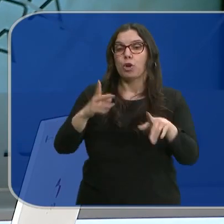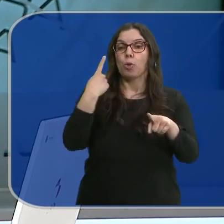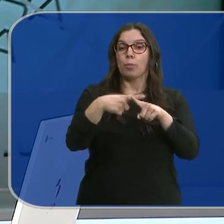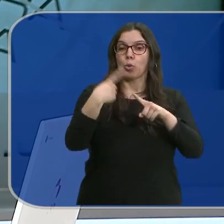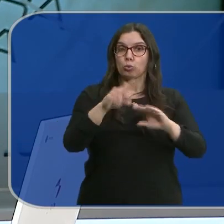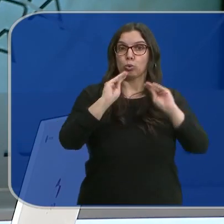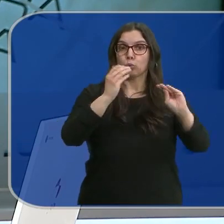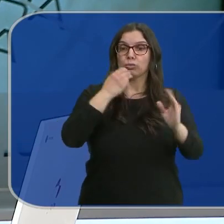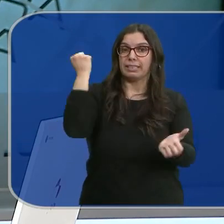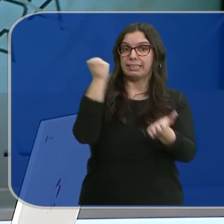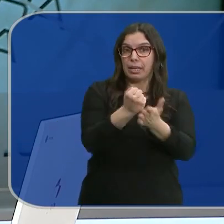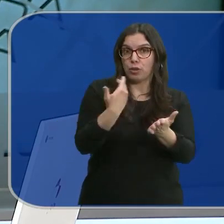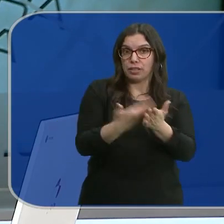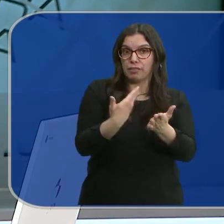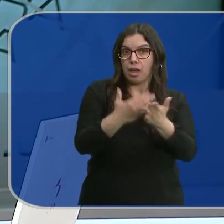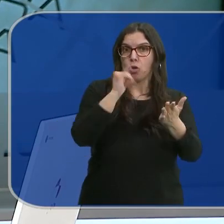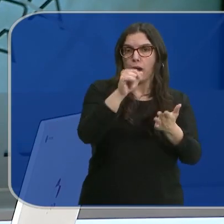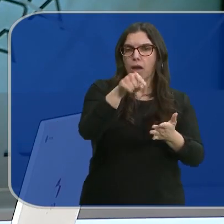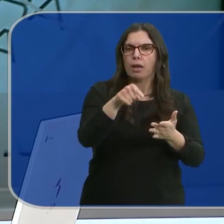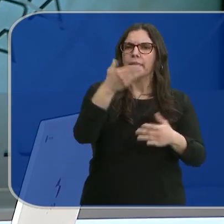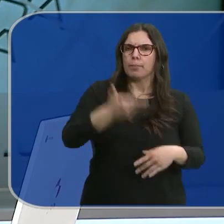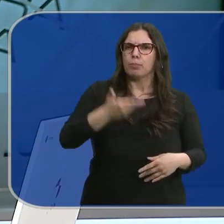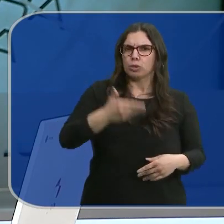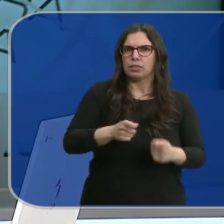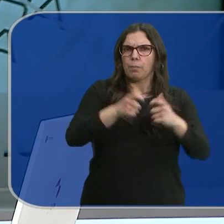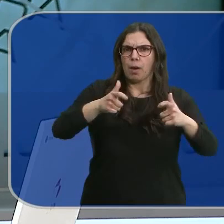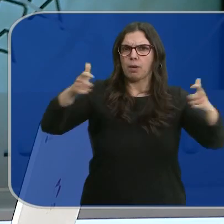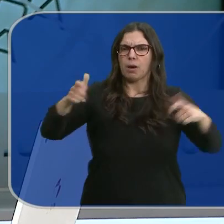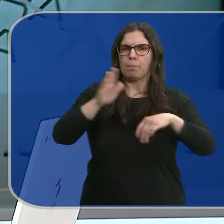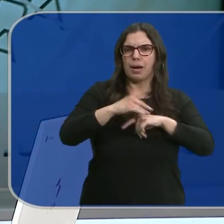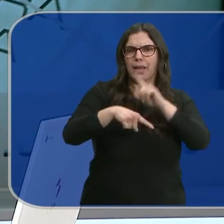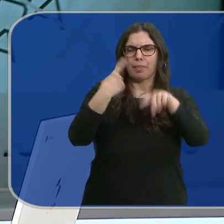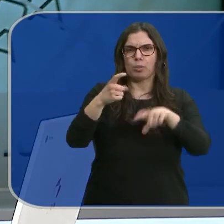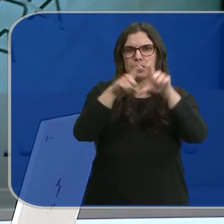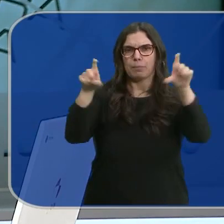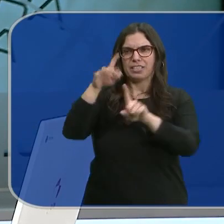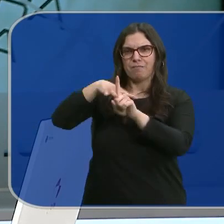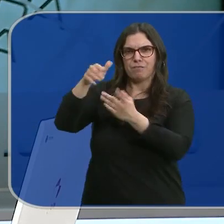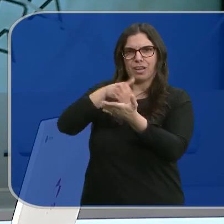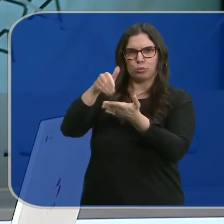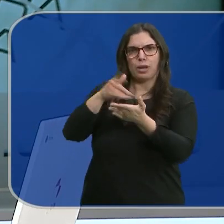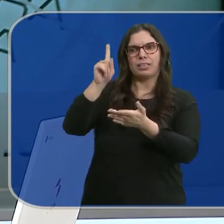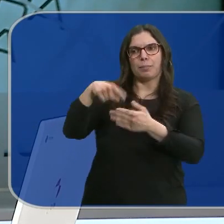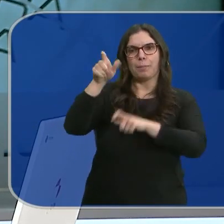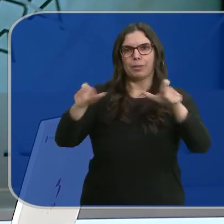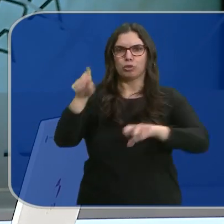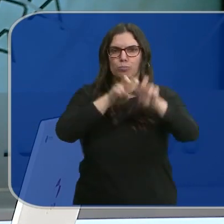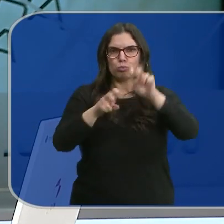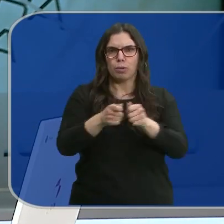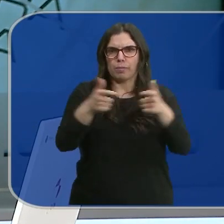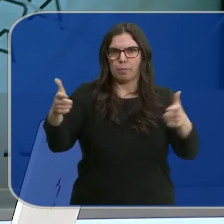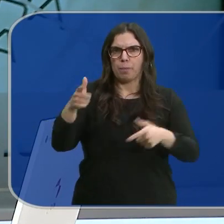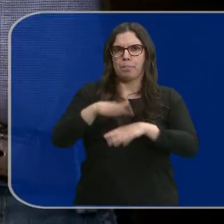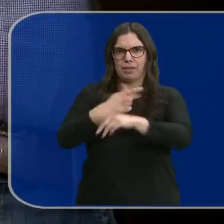los productos que cuentan con el sello de certificación cada vez son más importantes en la facturación de las empresas y más demandados por los consumidores.